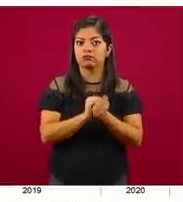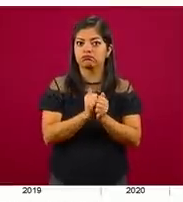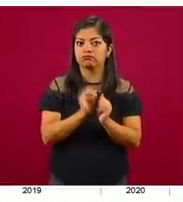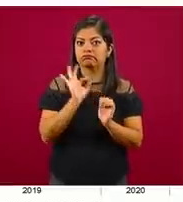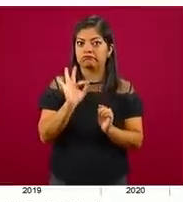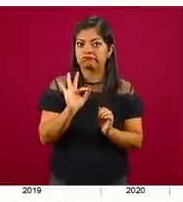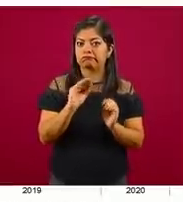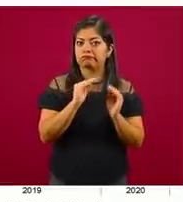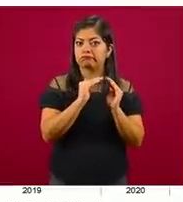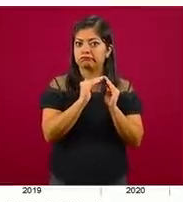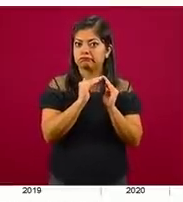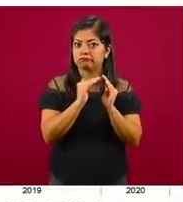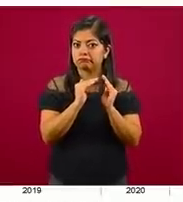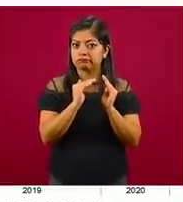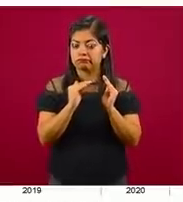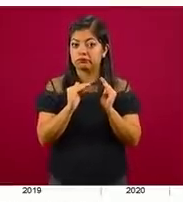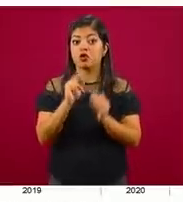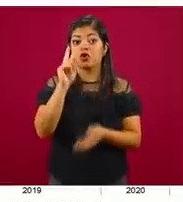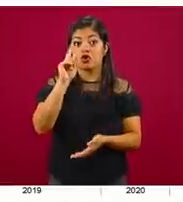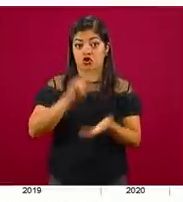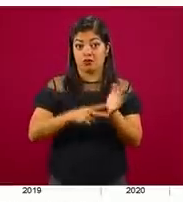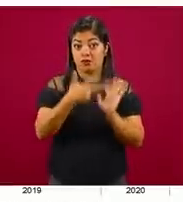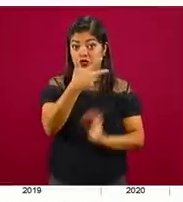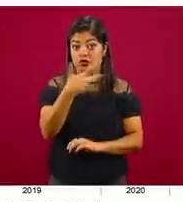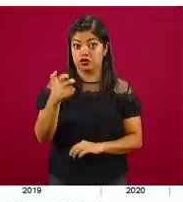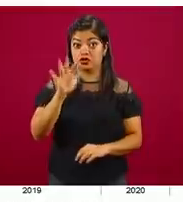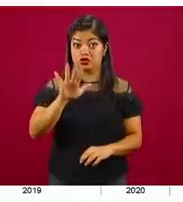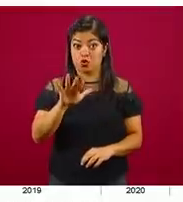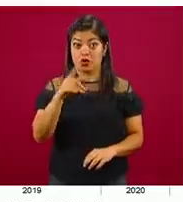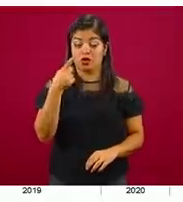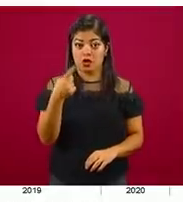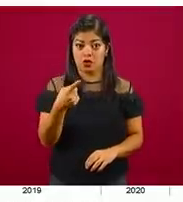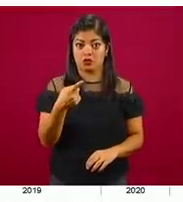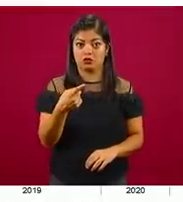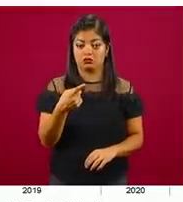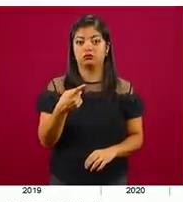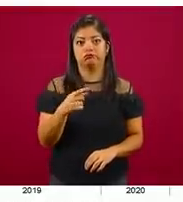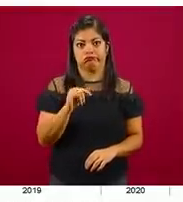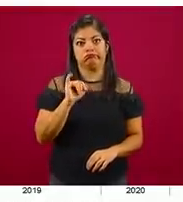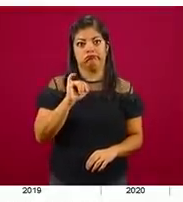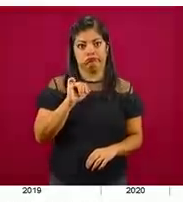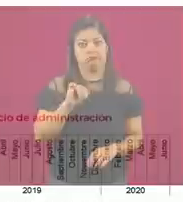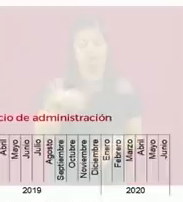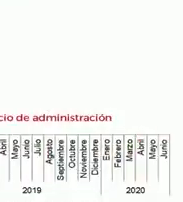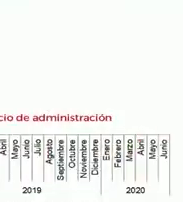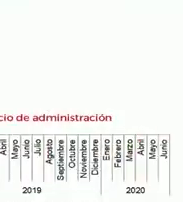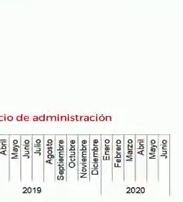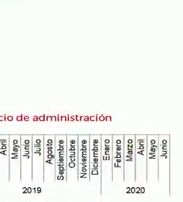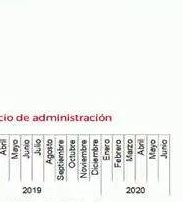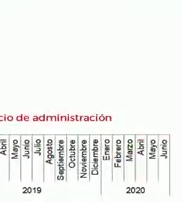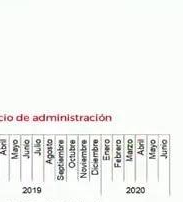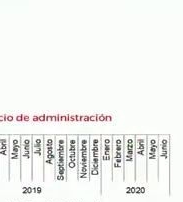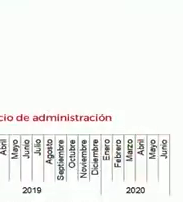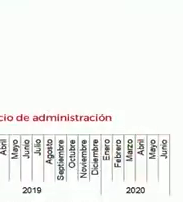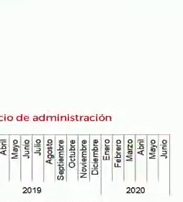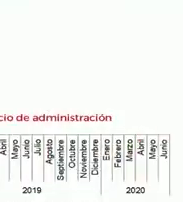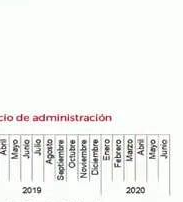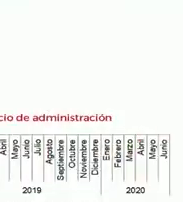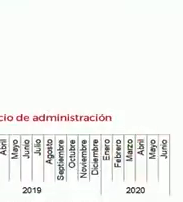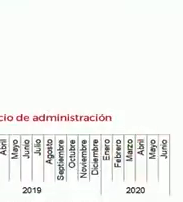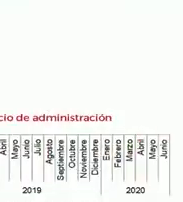Por supuesto, el número de dos mil 851 sigue siendo muy alto en números